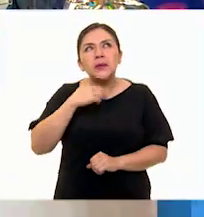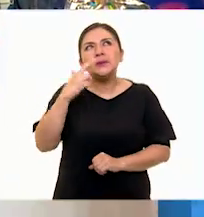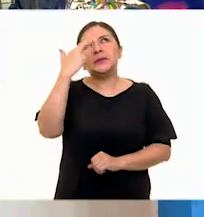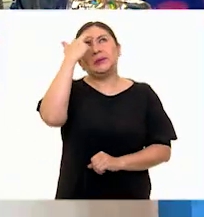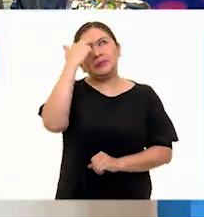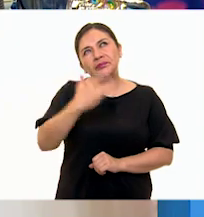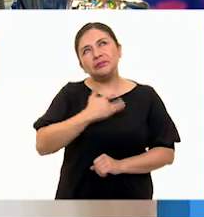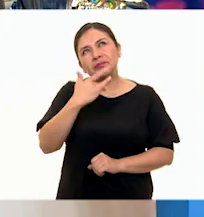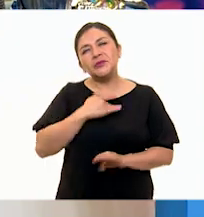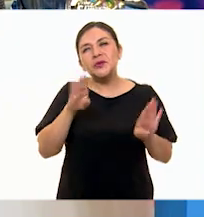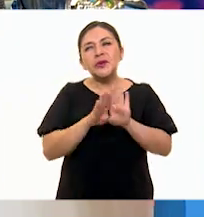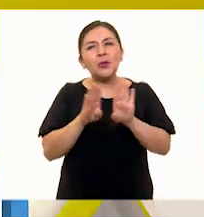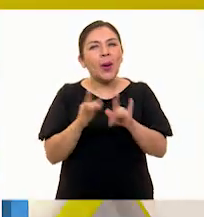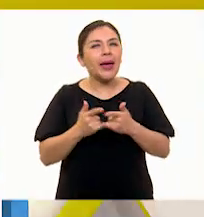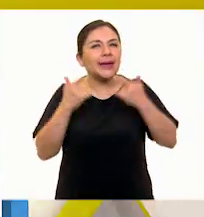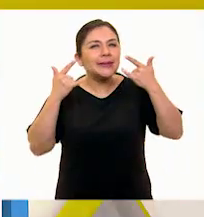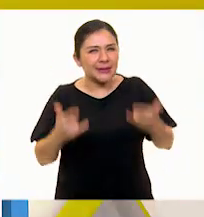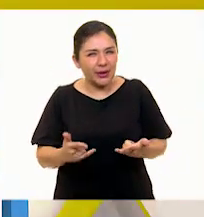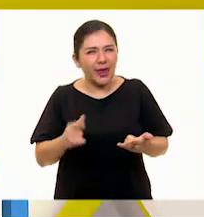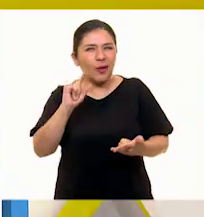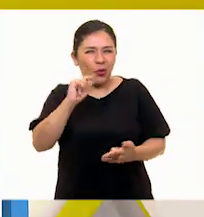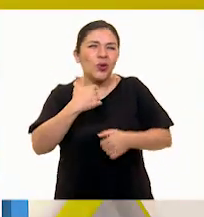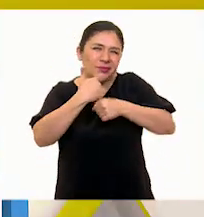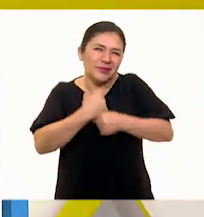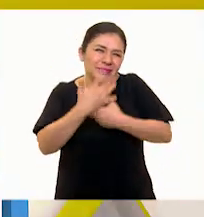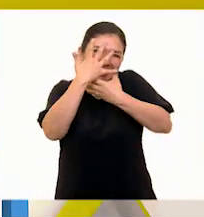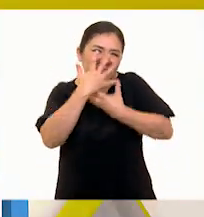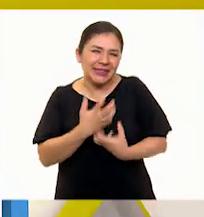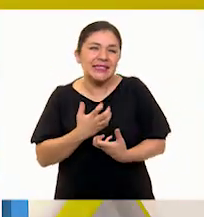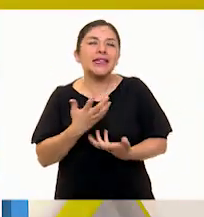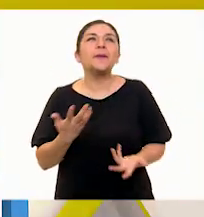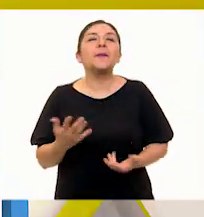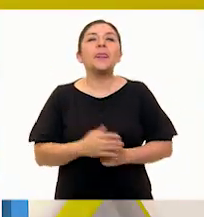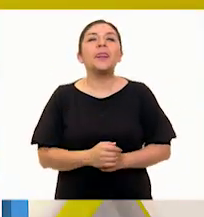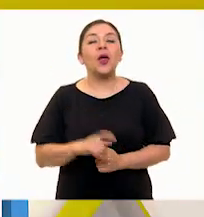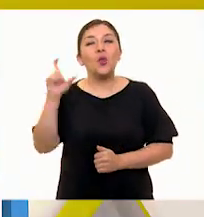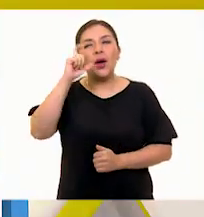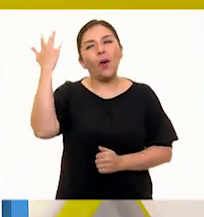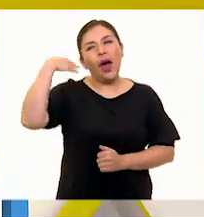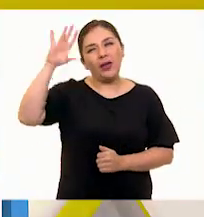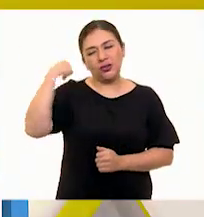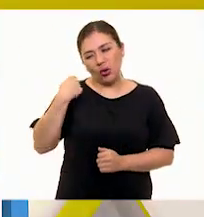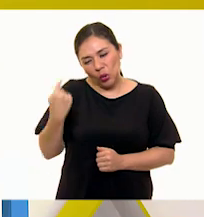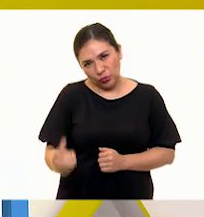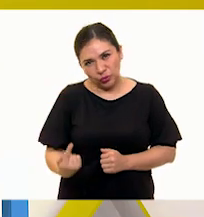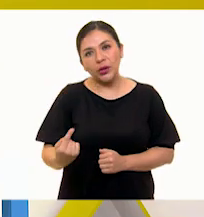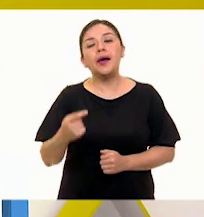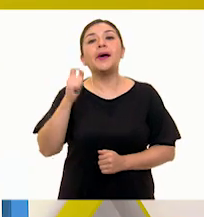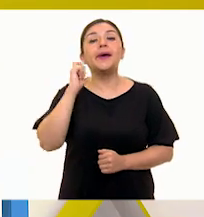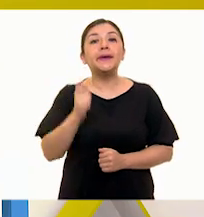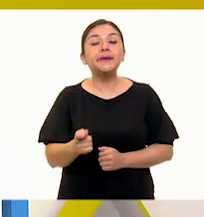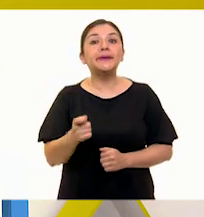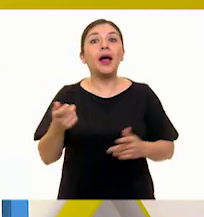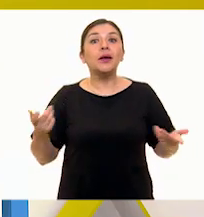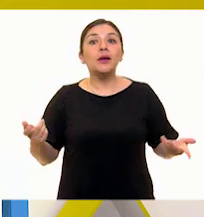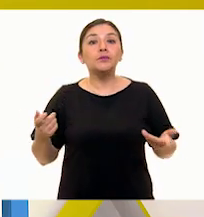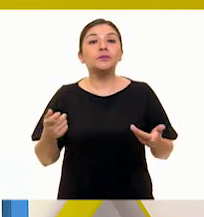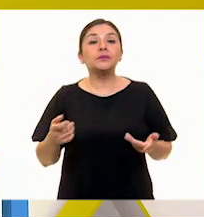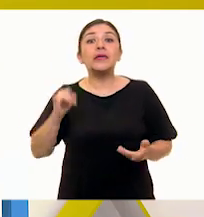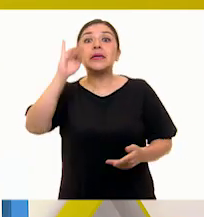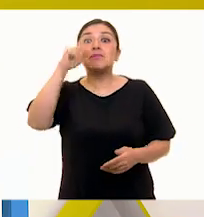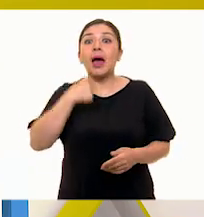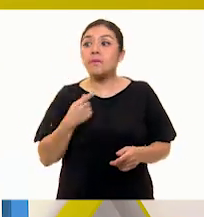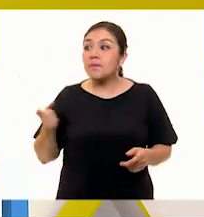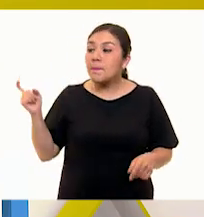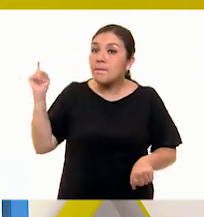una historia un poco trágica de cuando era pequeño en la cual pues este, casi me